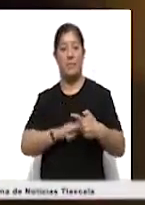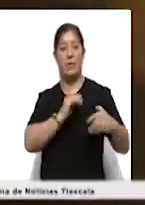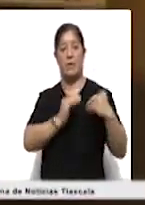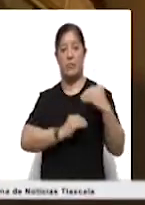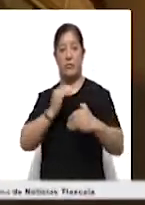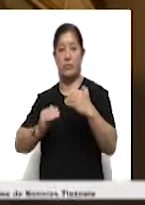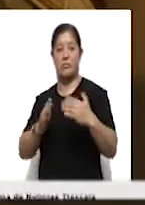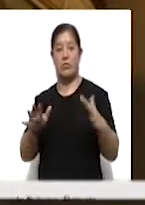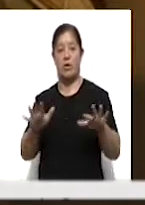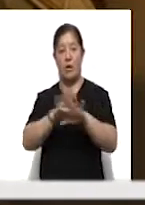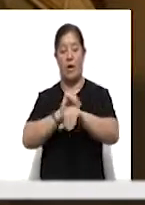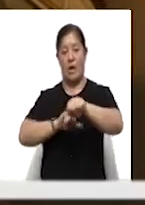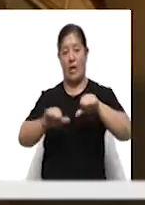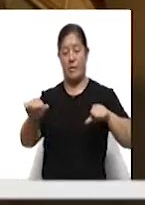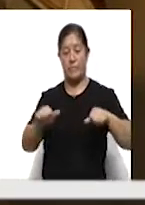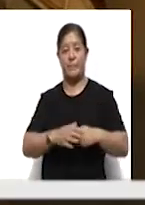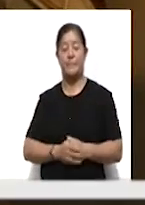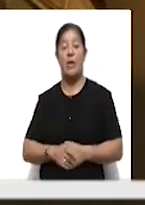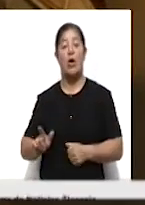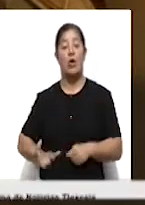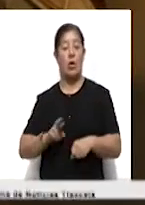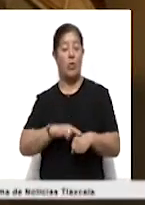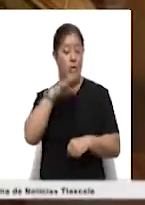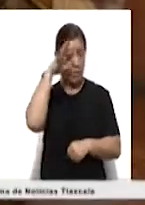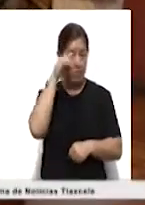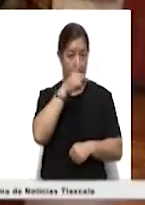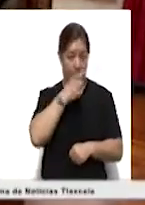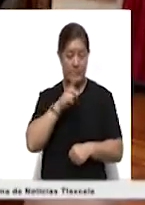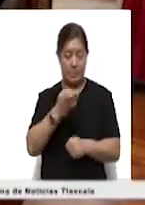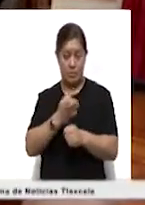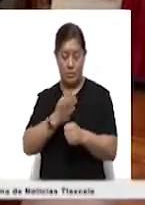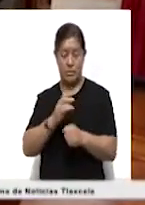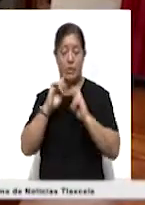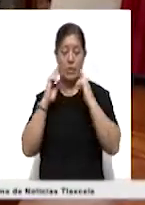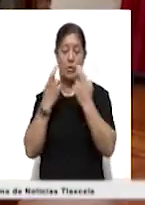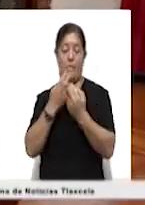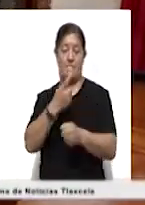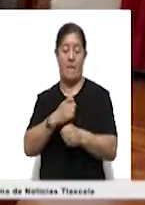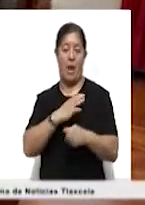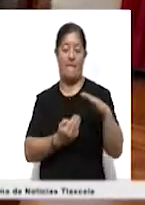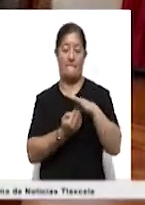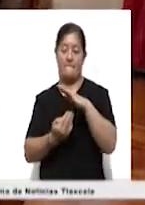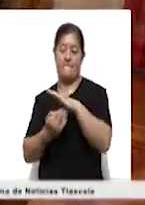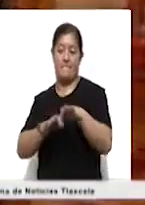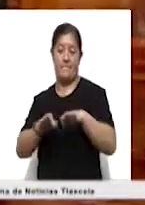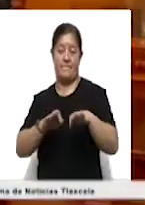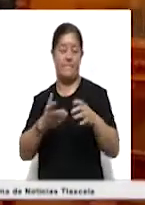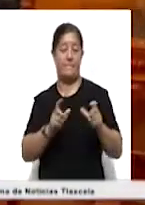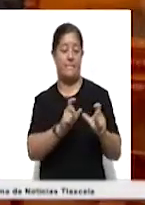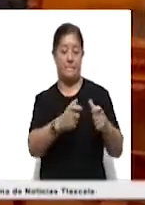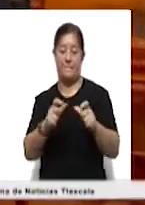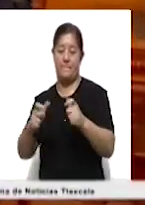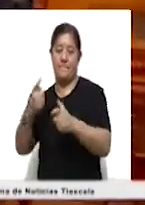de transición. El gobernador Marco Mena resaltó que en esta primera reunión se acordó establecer mesas de trabajo por áreas para llevar a